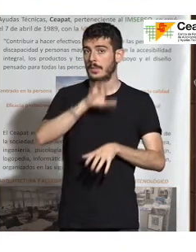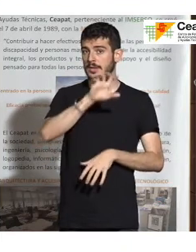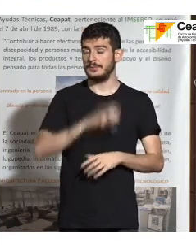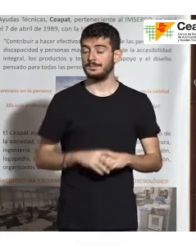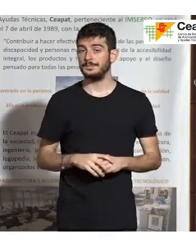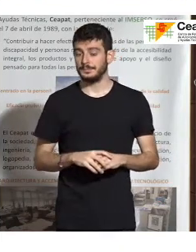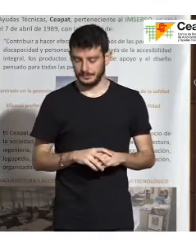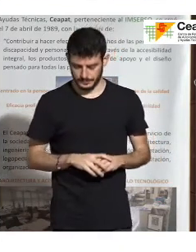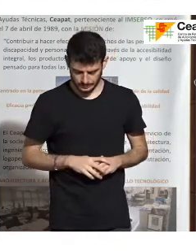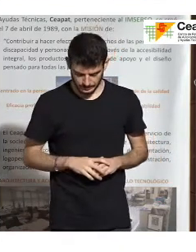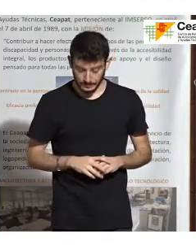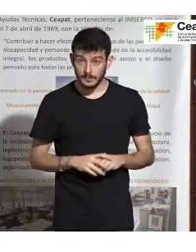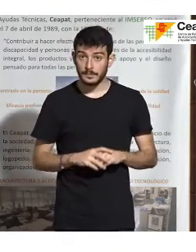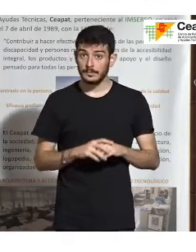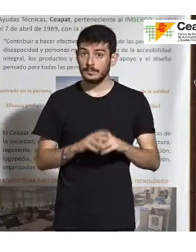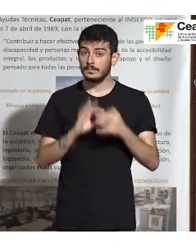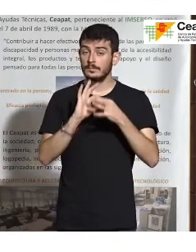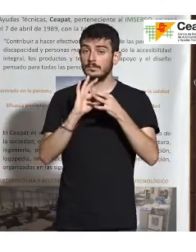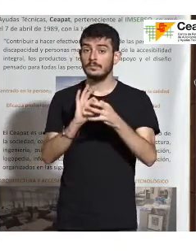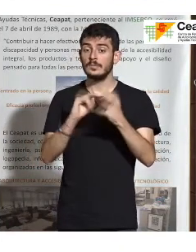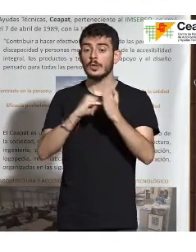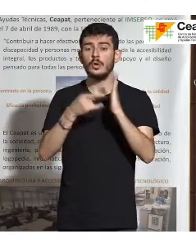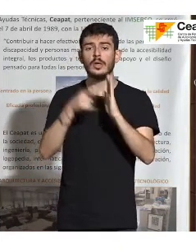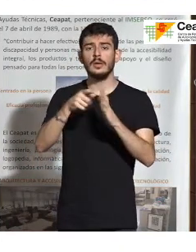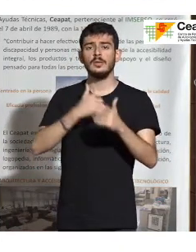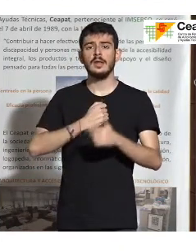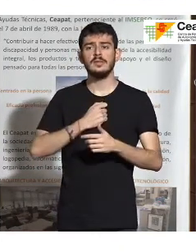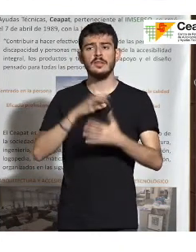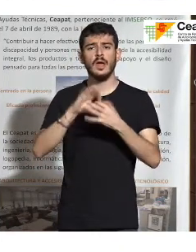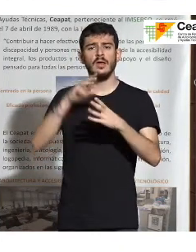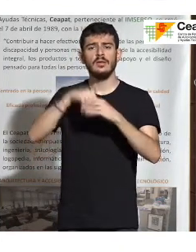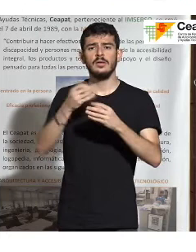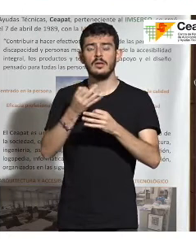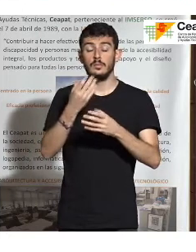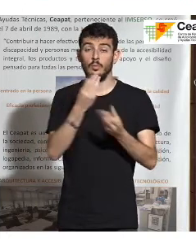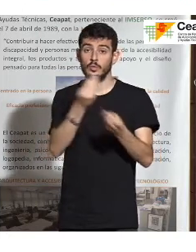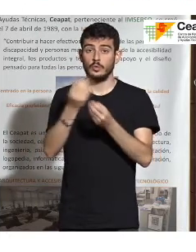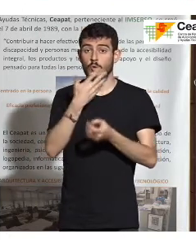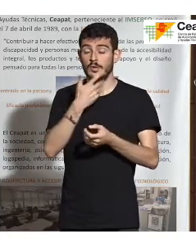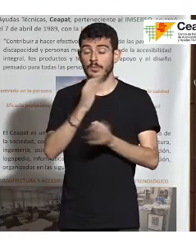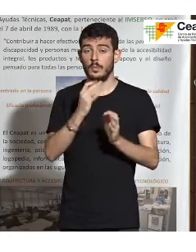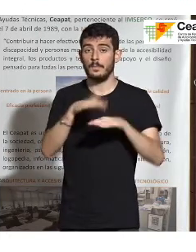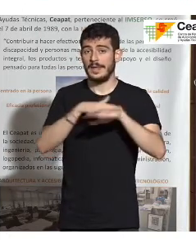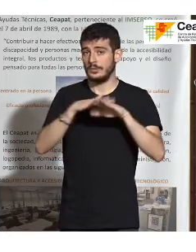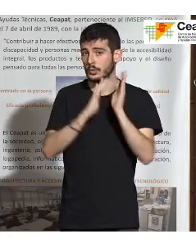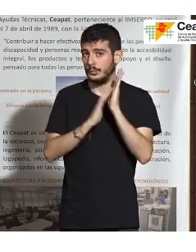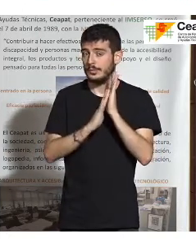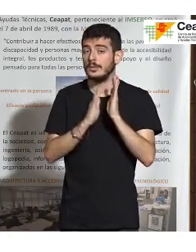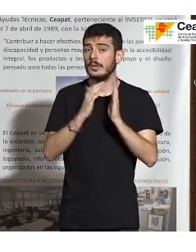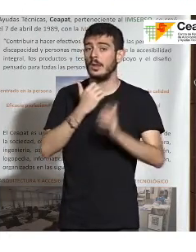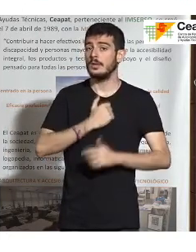Respecto a lo que es la tecnología que forma parte de la teleasistencia, muchos los conoceréis, para aquellos que no, de una manera también muy básica. La teleasistencia